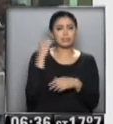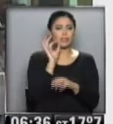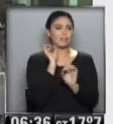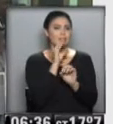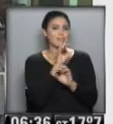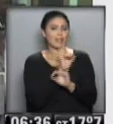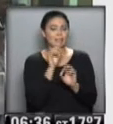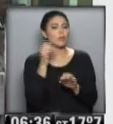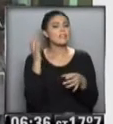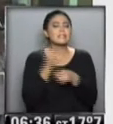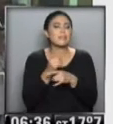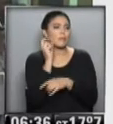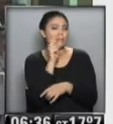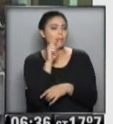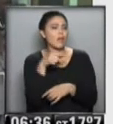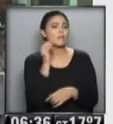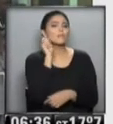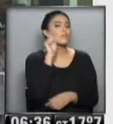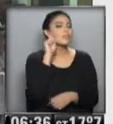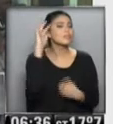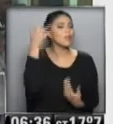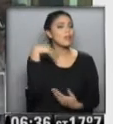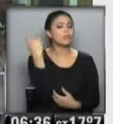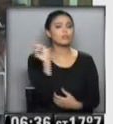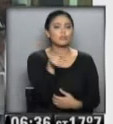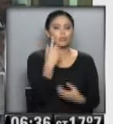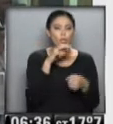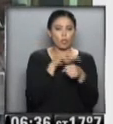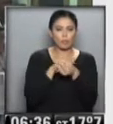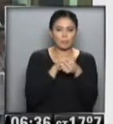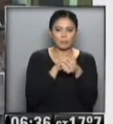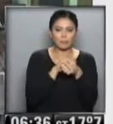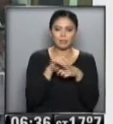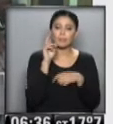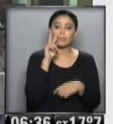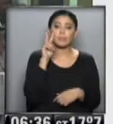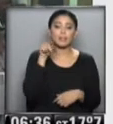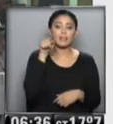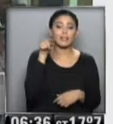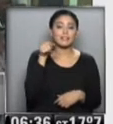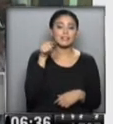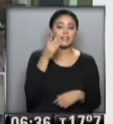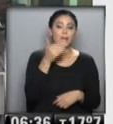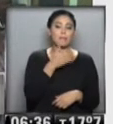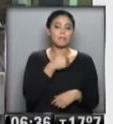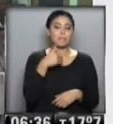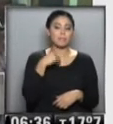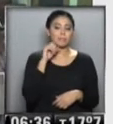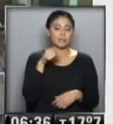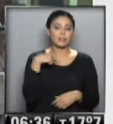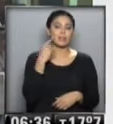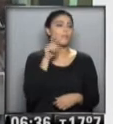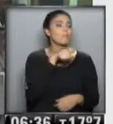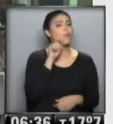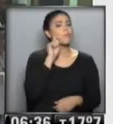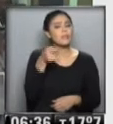miramos... ...te mandamos un beso enorme... ...a vos y a todo el equipo... ...la que ves en la foto... ...es la Tota... ...mamá de Oski... ...mandale un beso... ...y